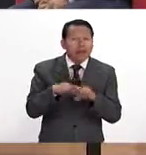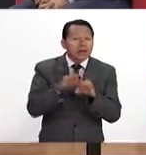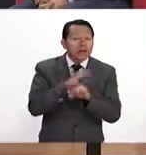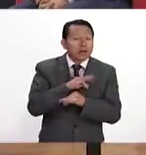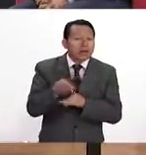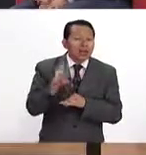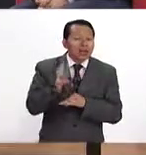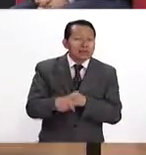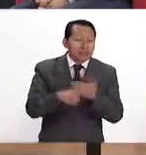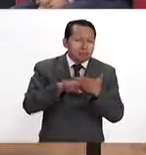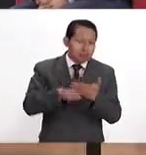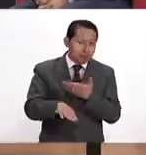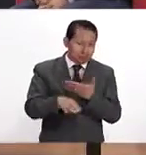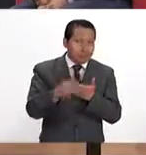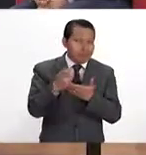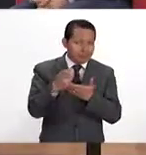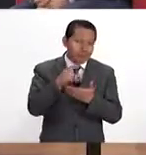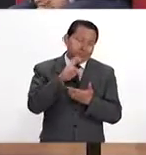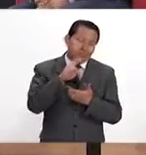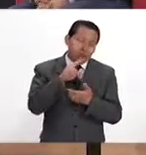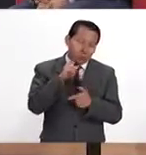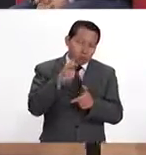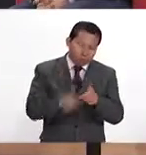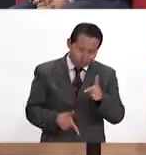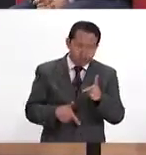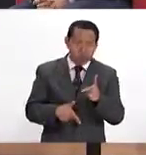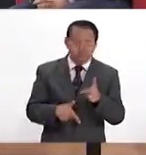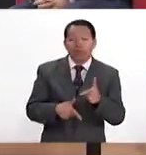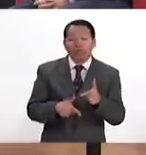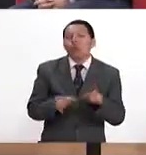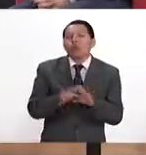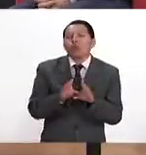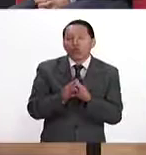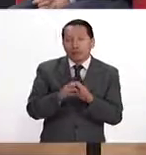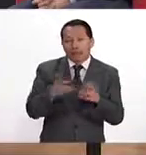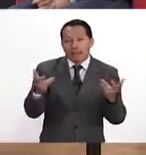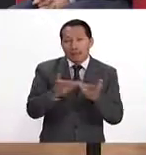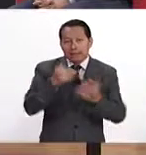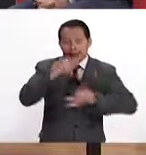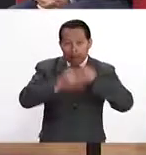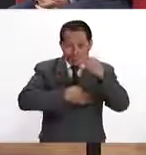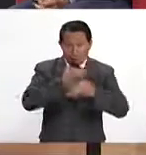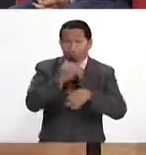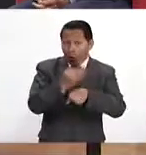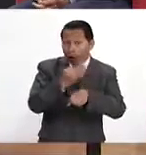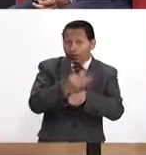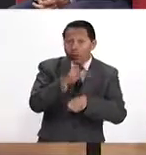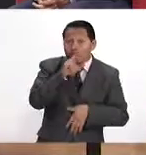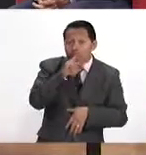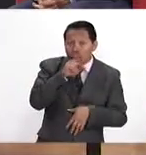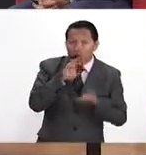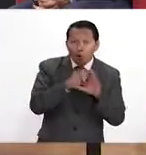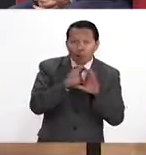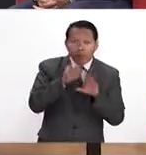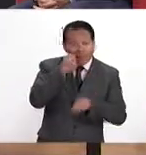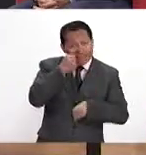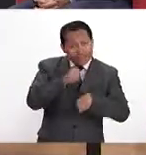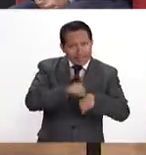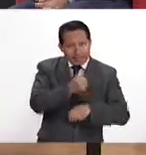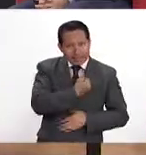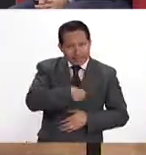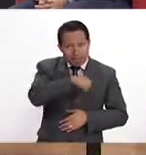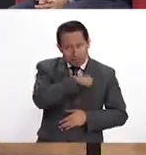prevenir que esto aparezca y lo que hay que hacer es hacer campañas y eso es lo que está preocupado mucho ahorita de la Secretaría de Salud